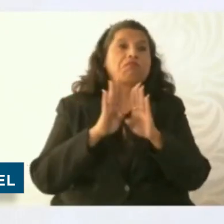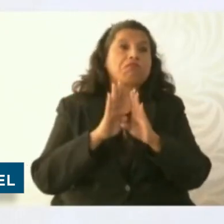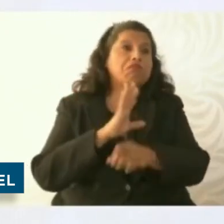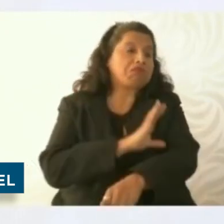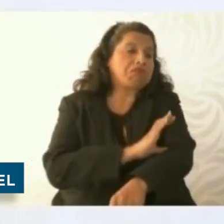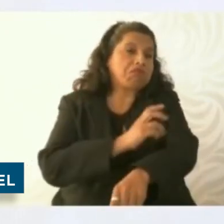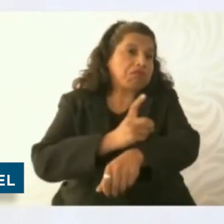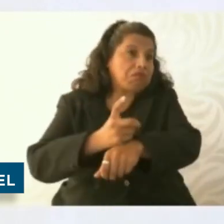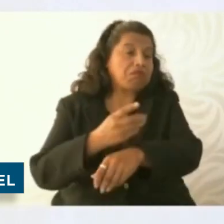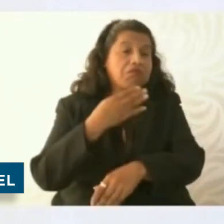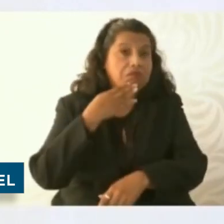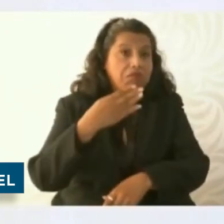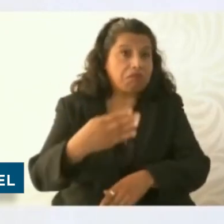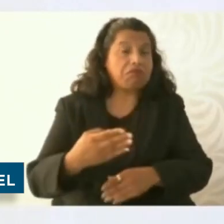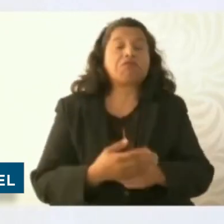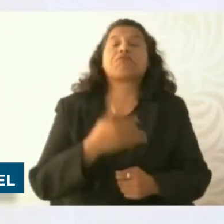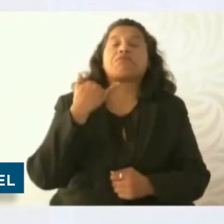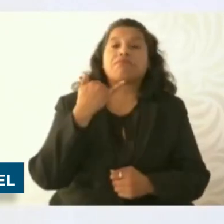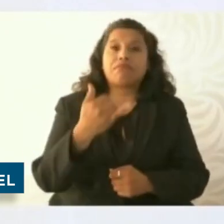afecciones de alta complejidad.